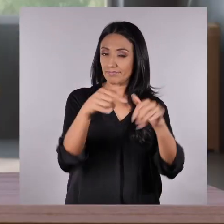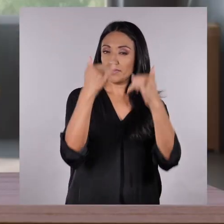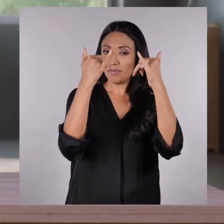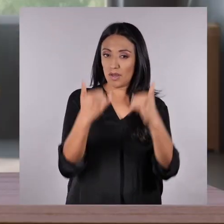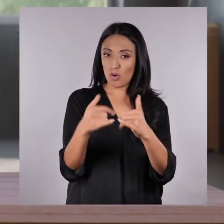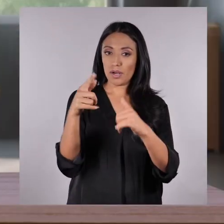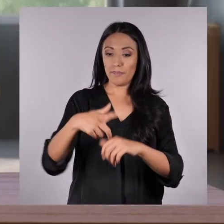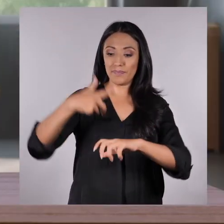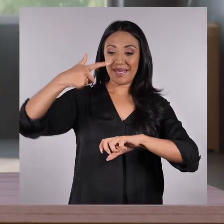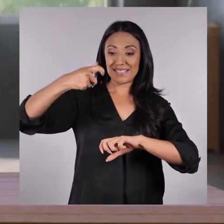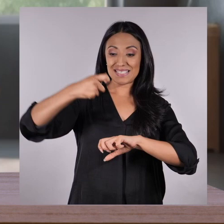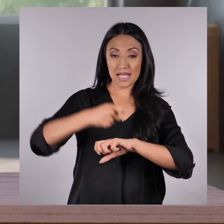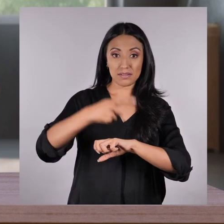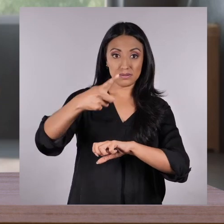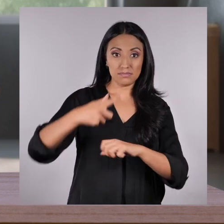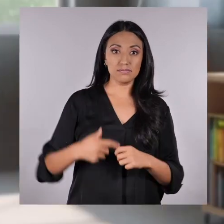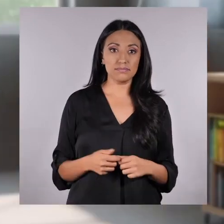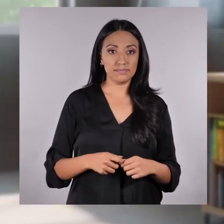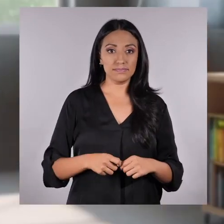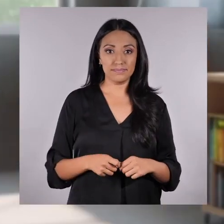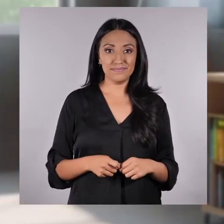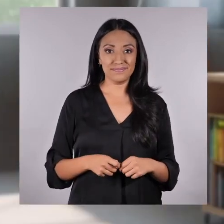Y ahora coge esa jeringuilla.